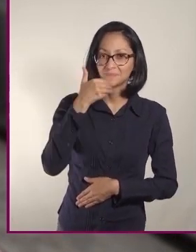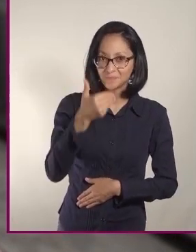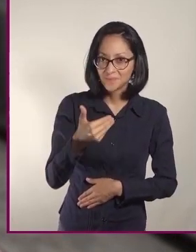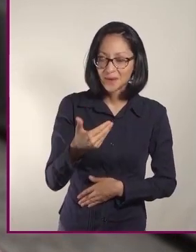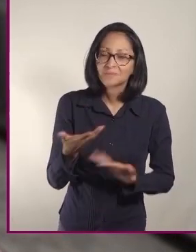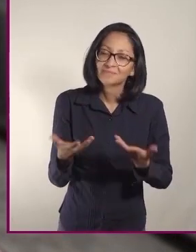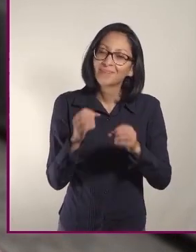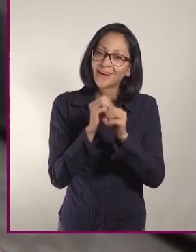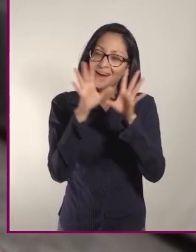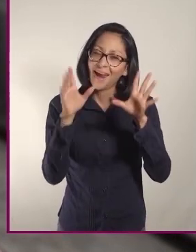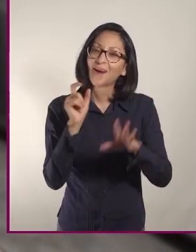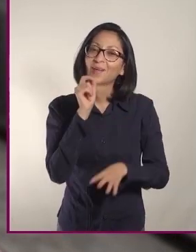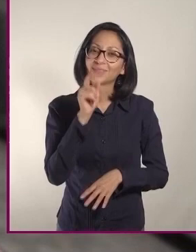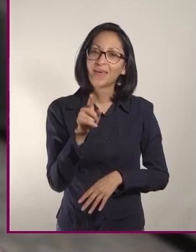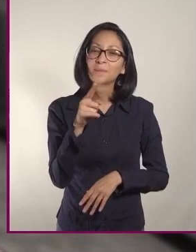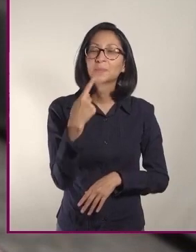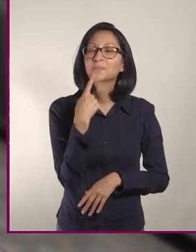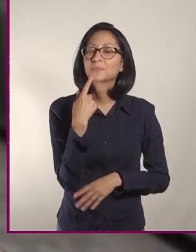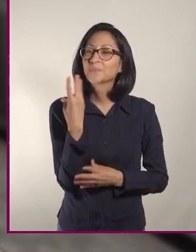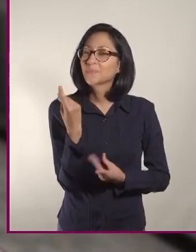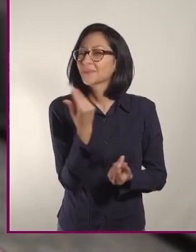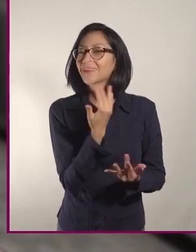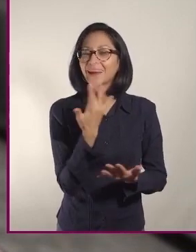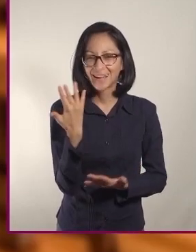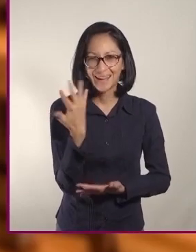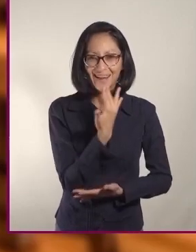y por supuesto, muy agradable para tu parladar.